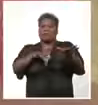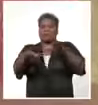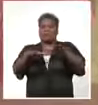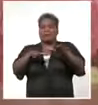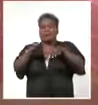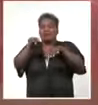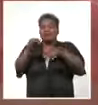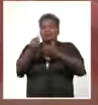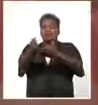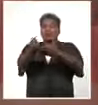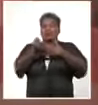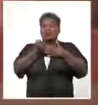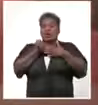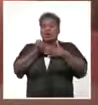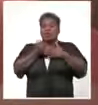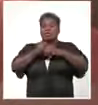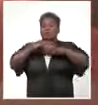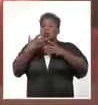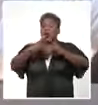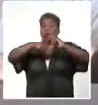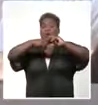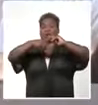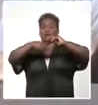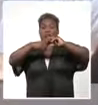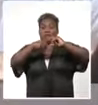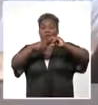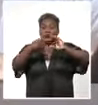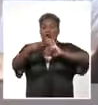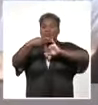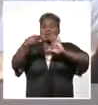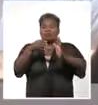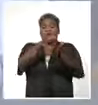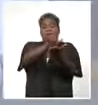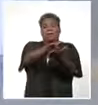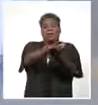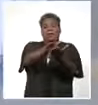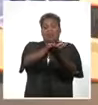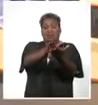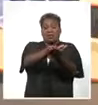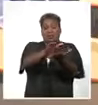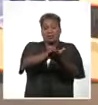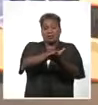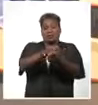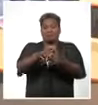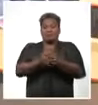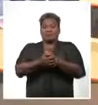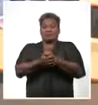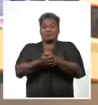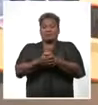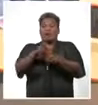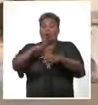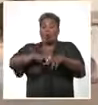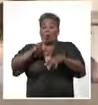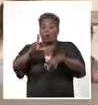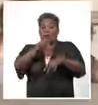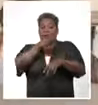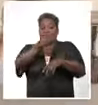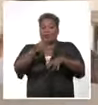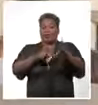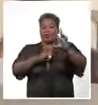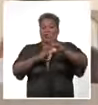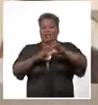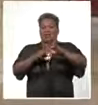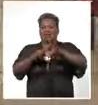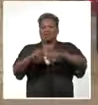permitirán recibir todos los contenidos de las asignaturas que quedaron pendientes en la presencialidad. Desde Holguín, Claudia Maracruz,